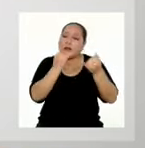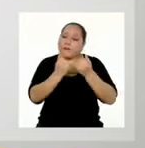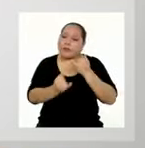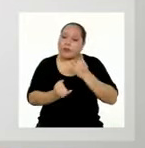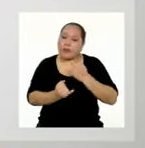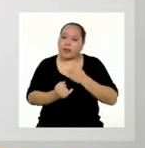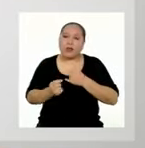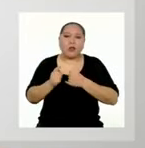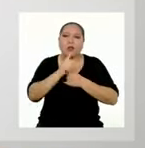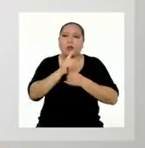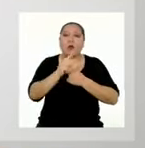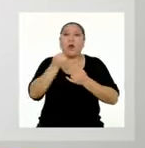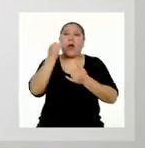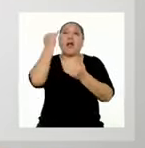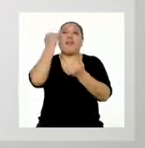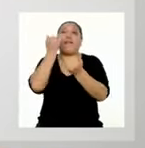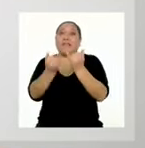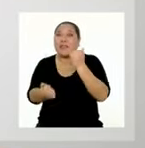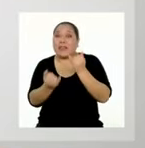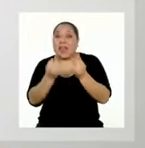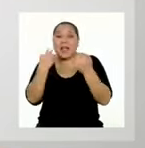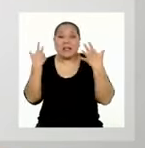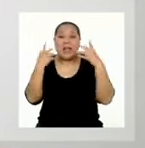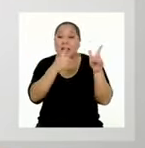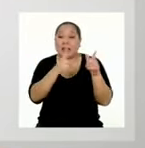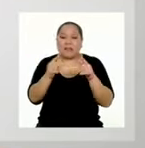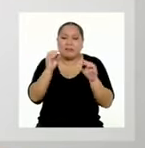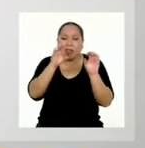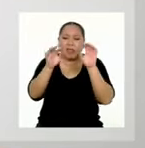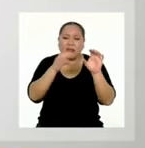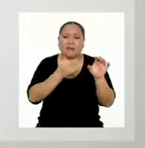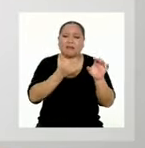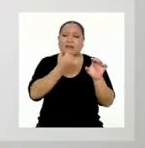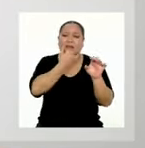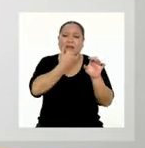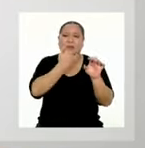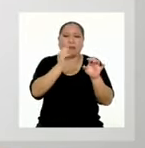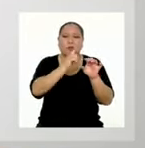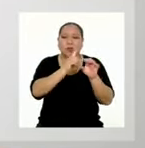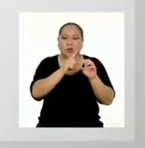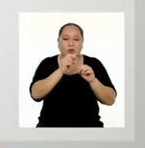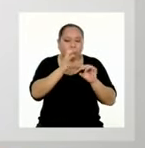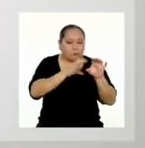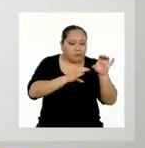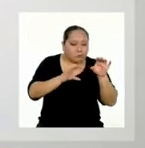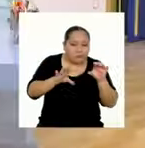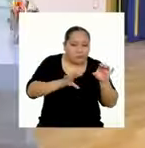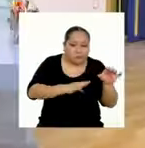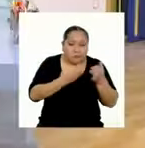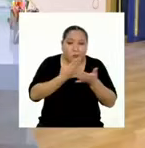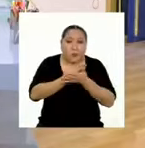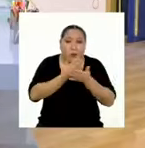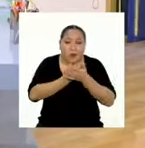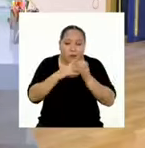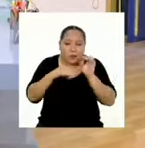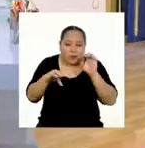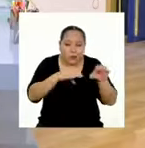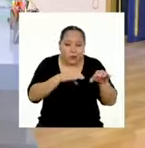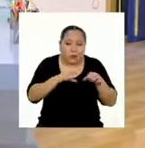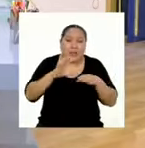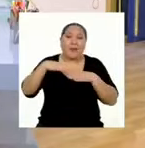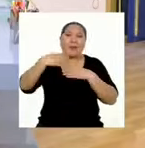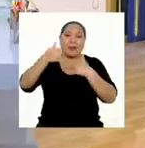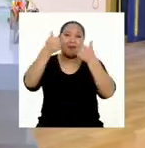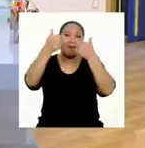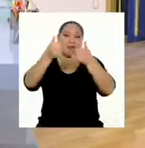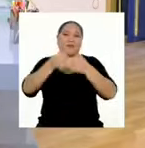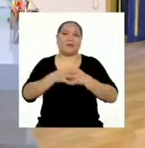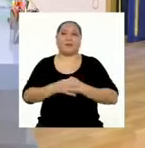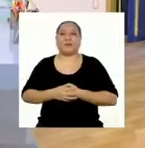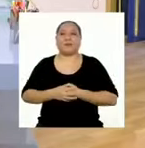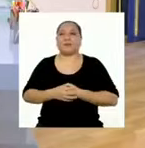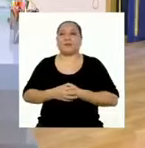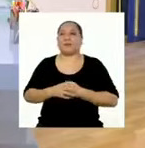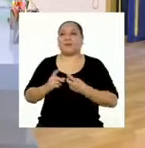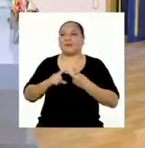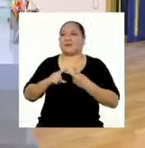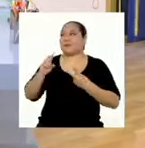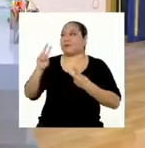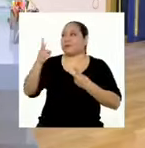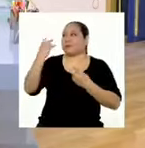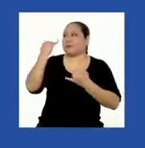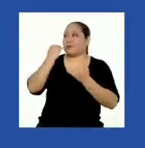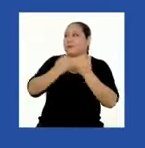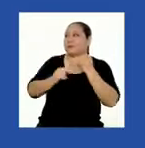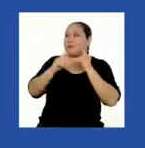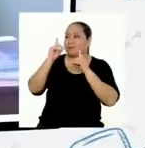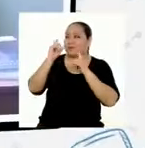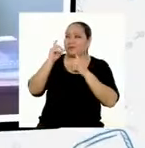no lo hagas en tu versión final todavía. Primero, asegúrate que quedará bien. Muy bien. Segunda y última